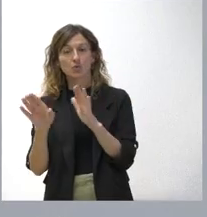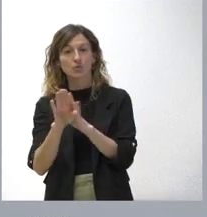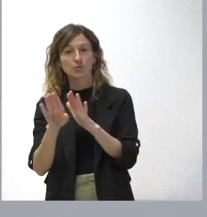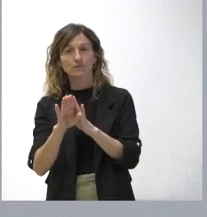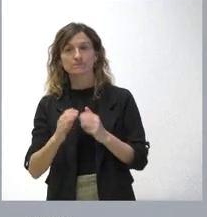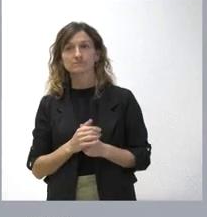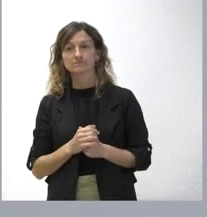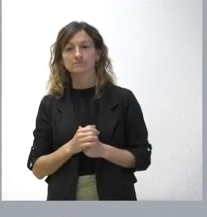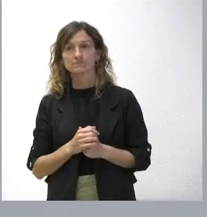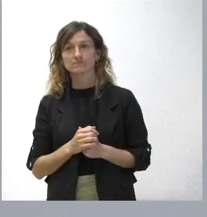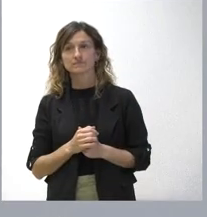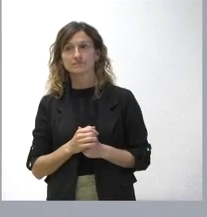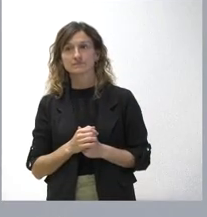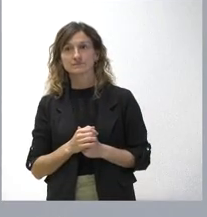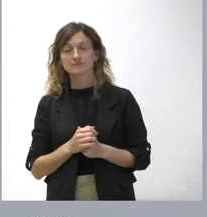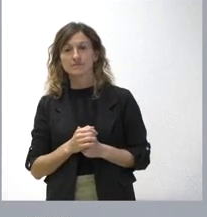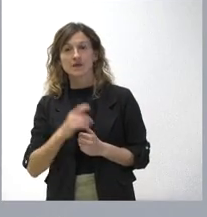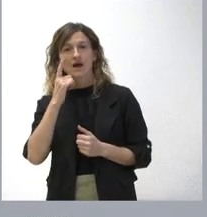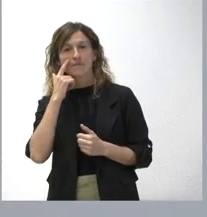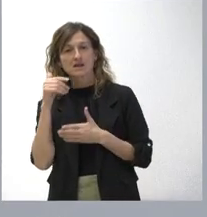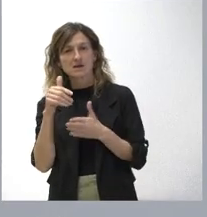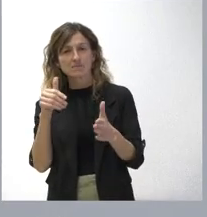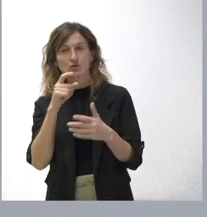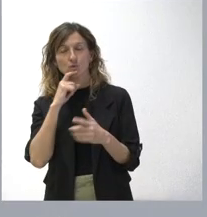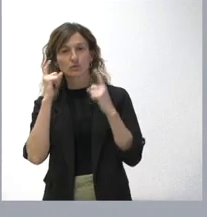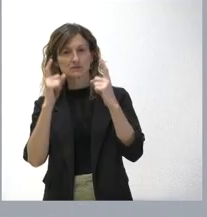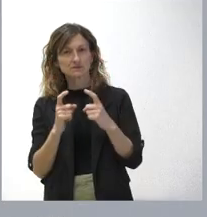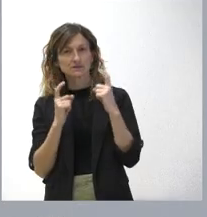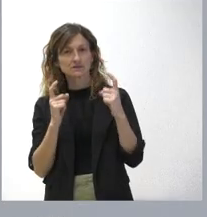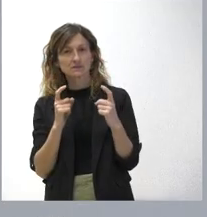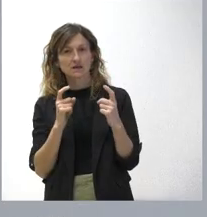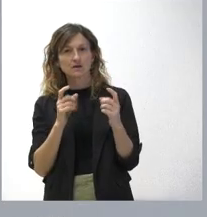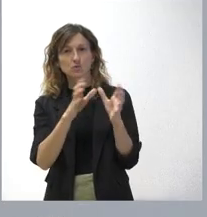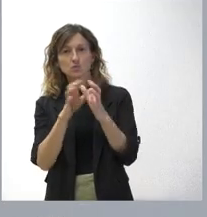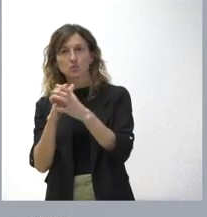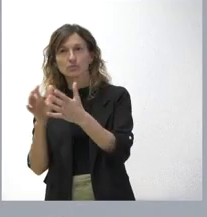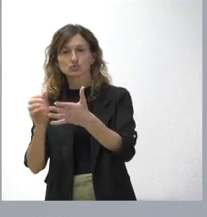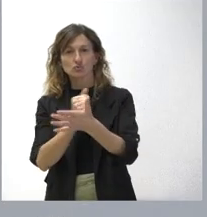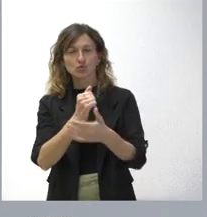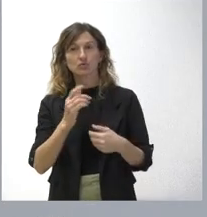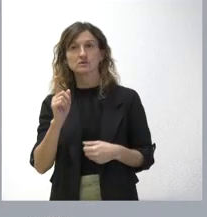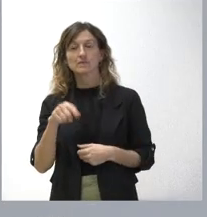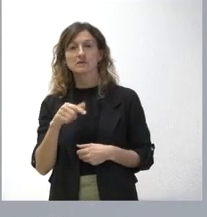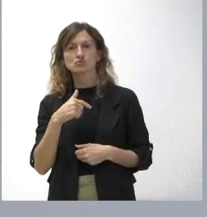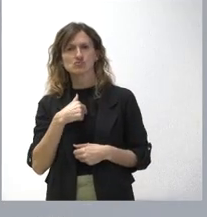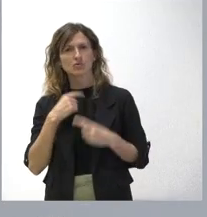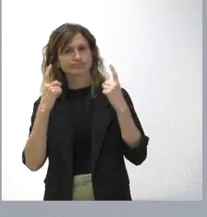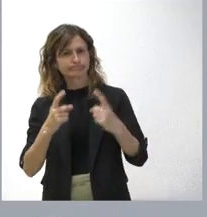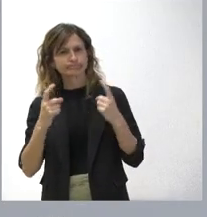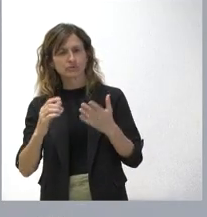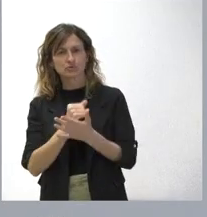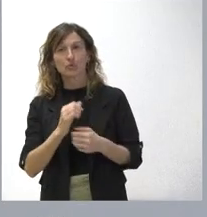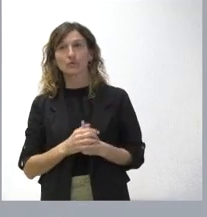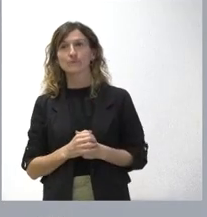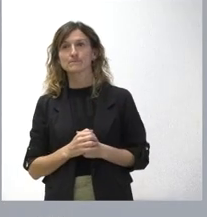Vamos a ver hasta dónde nos lleva ese diálogo, vamos a intentarlo y vamos a ir a disposición de todas las partes. Por nosotros no va a quedar. Y, además,